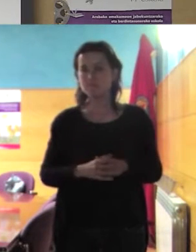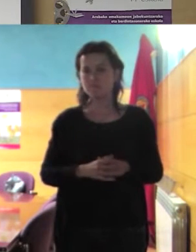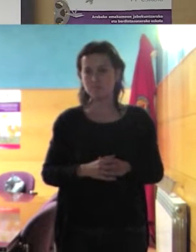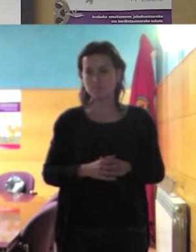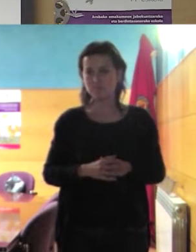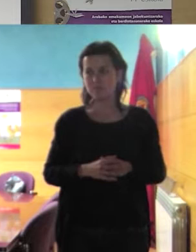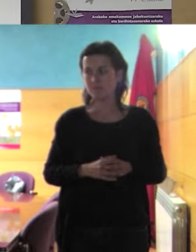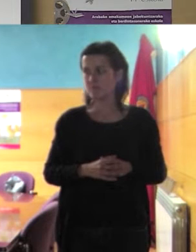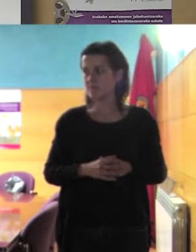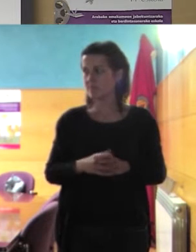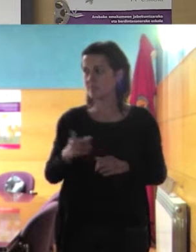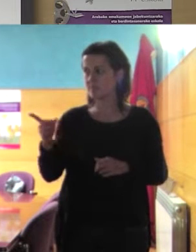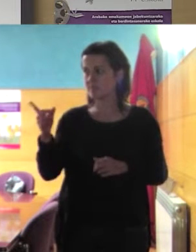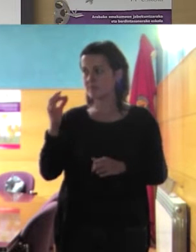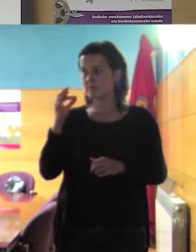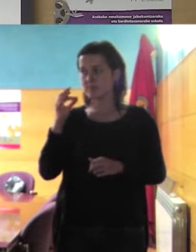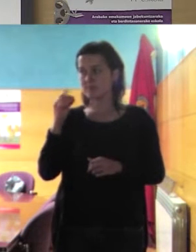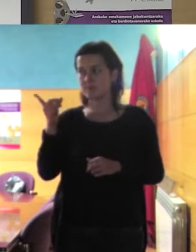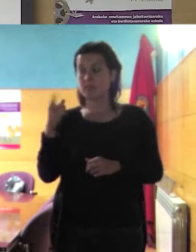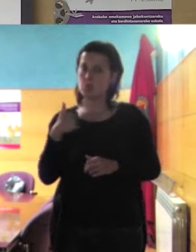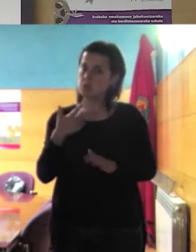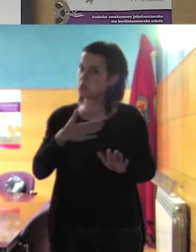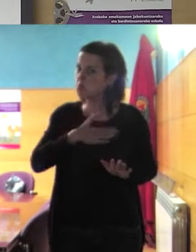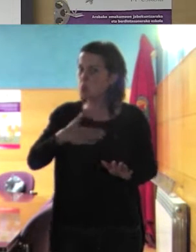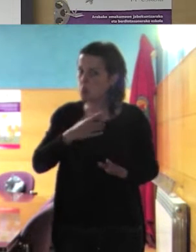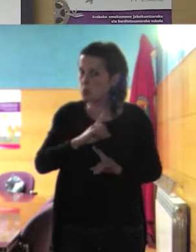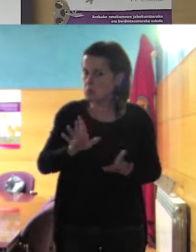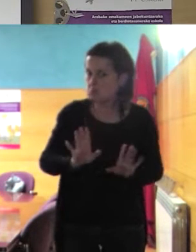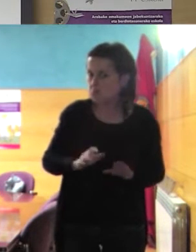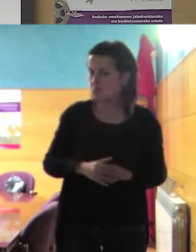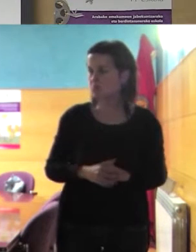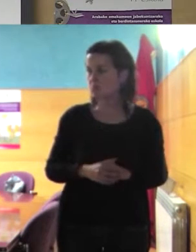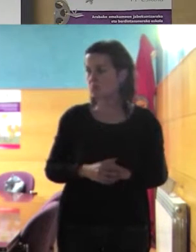hubo quien dijo ¿eh? muy incómodo